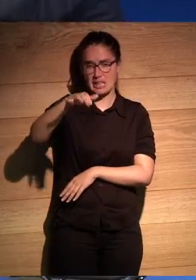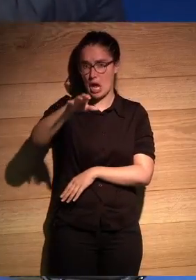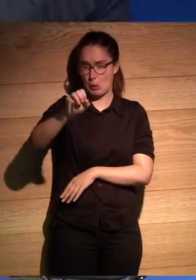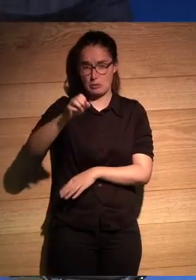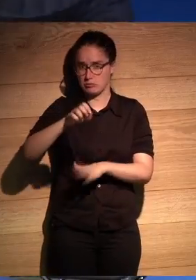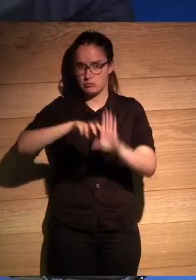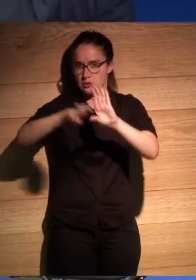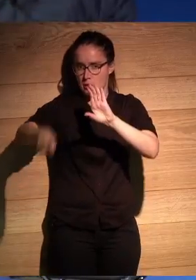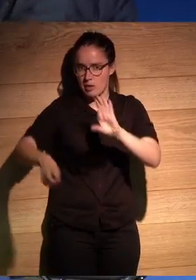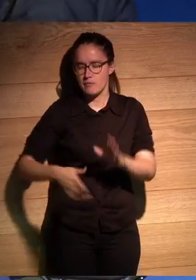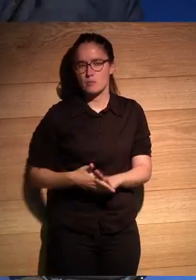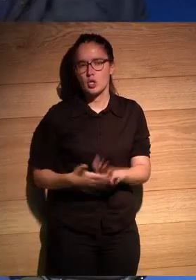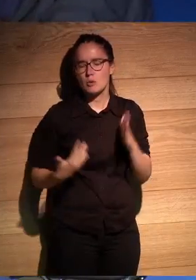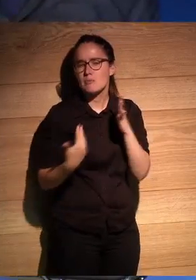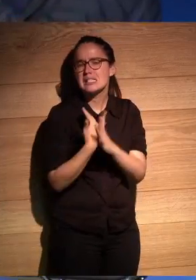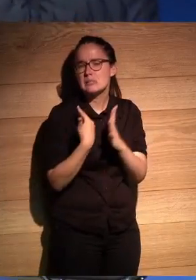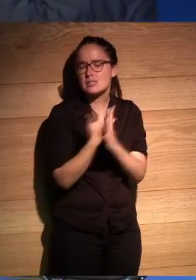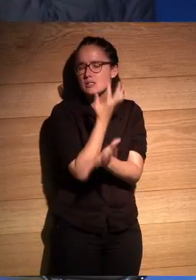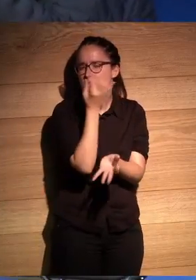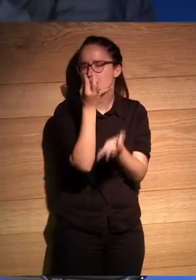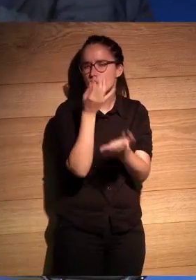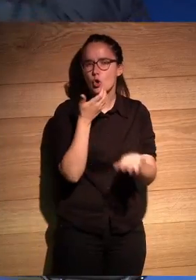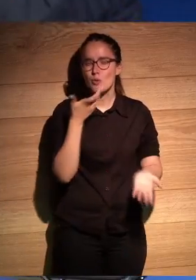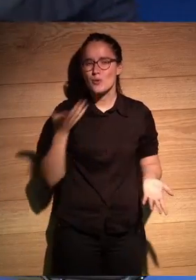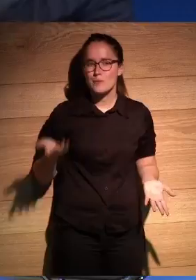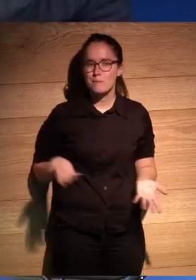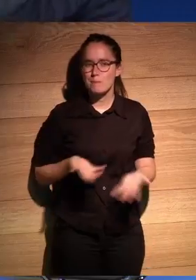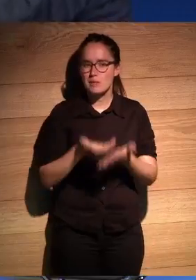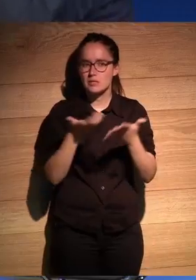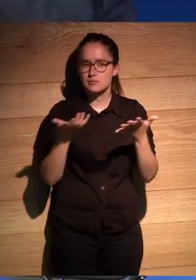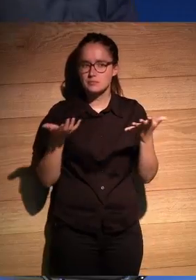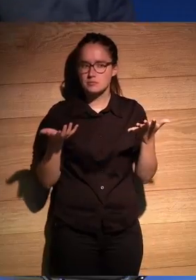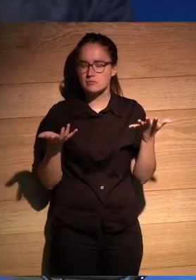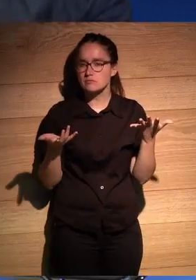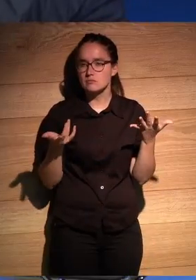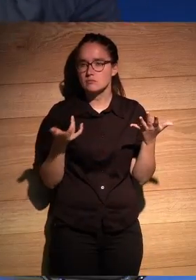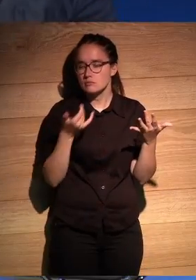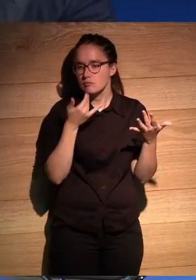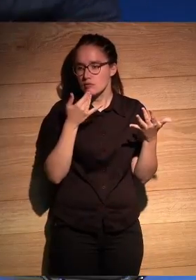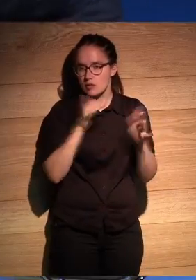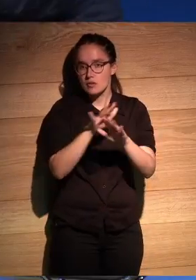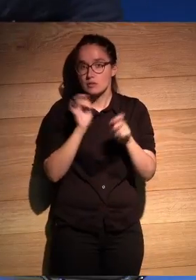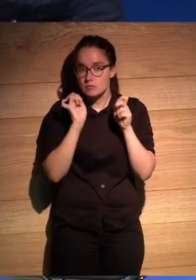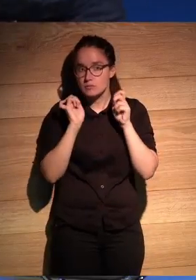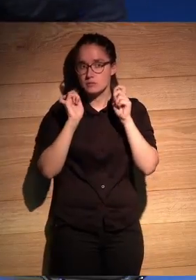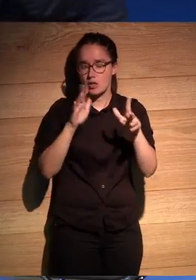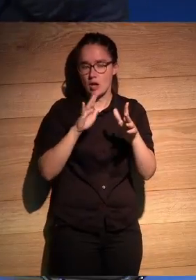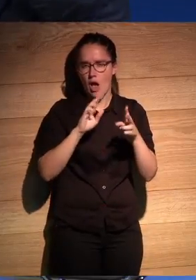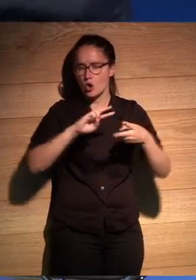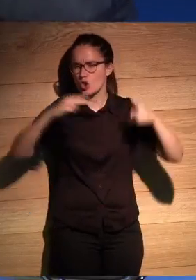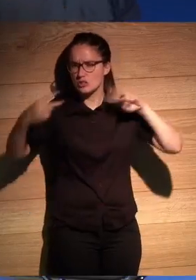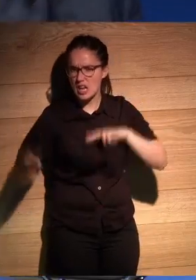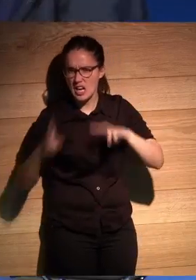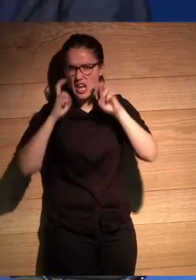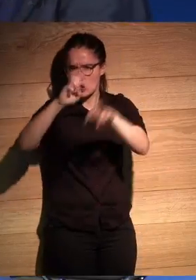pero bueno él me dio unas direcciones pero que eran como de demenciales bueno finalmente me descubrí yendo en dirección contraria